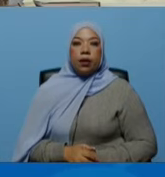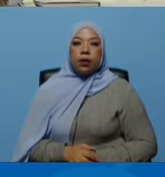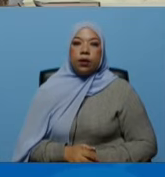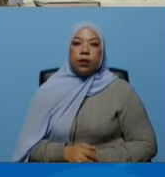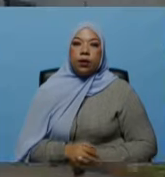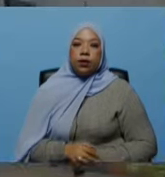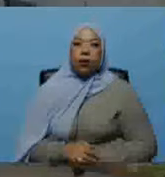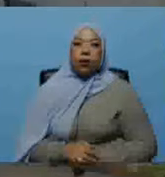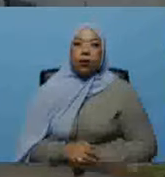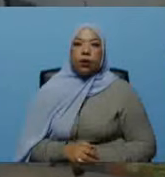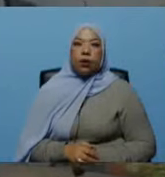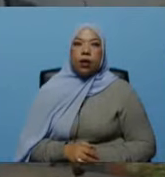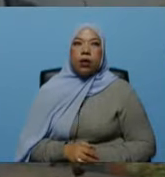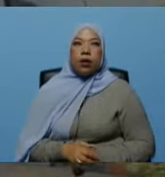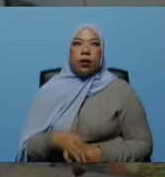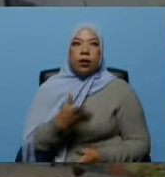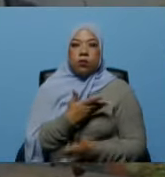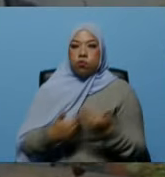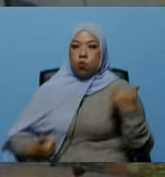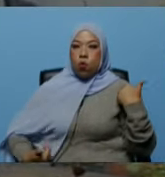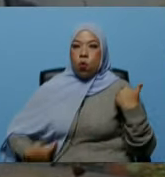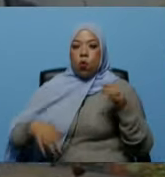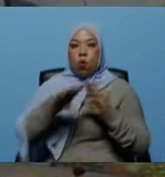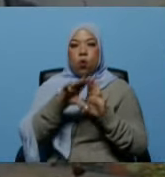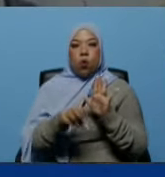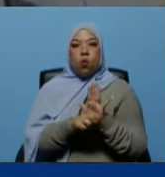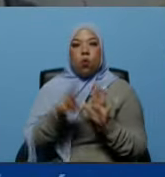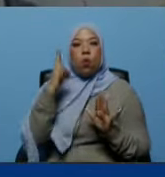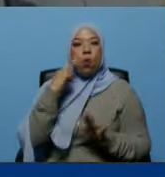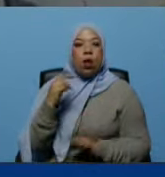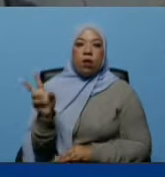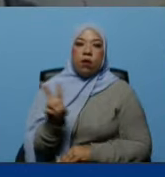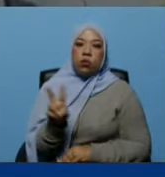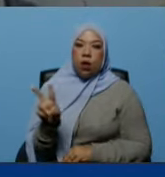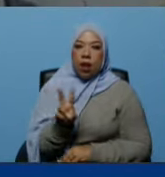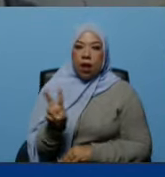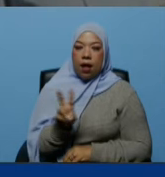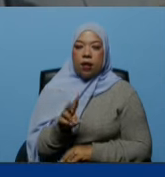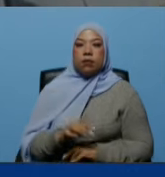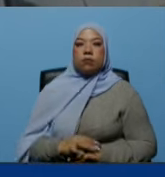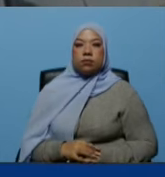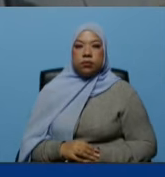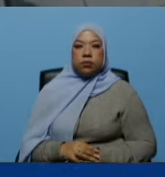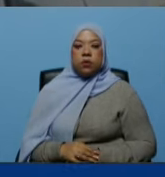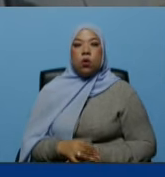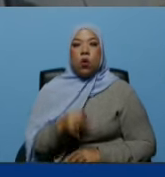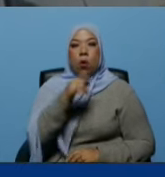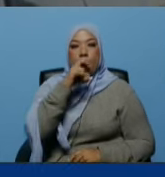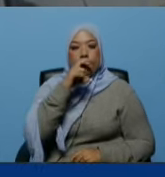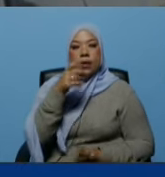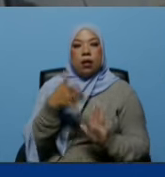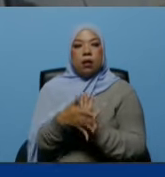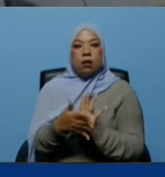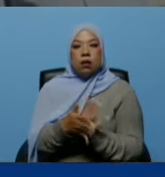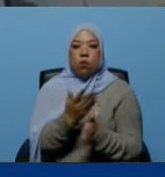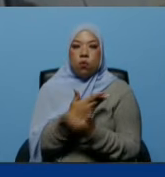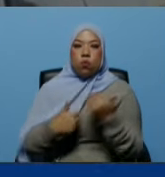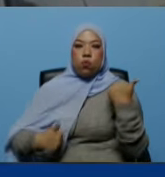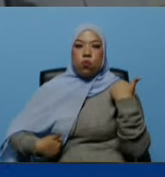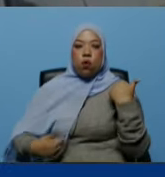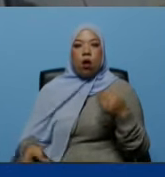presidente constitucional de la república bolivariana de venezuela nicolás maduro presidente